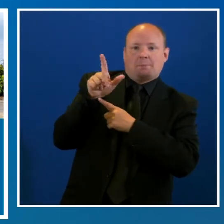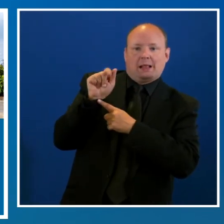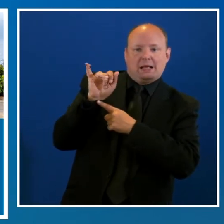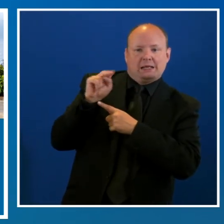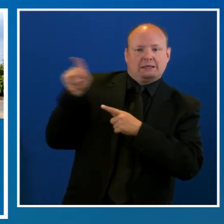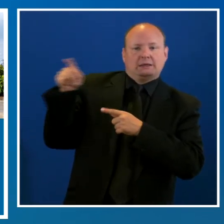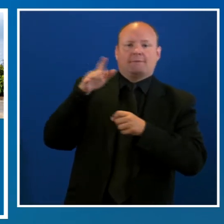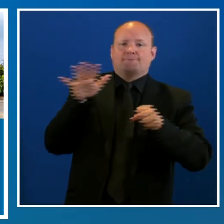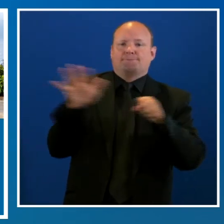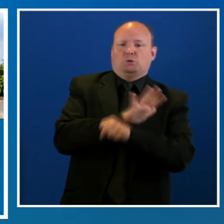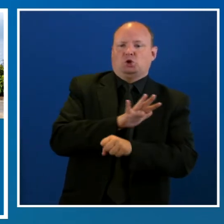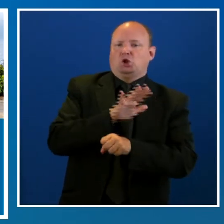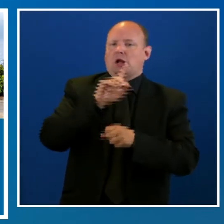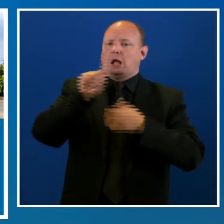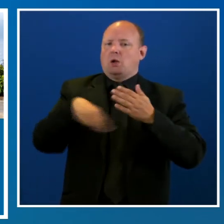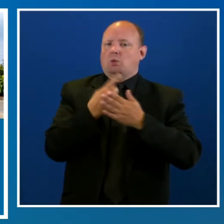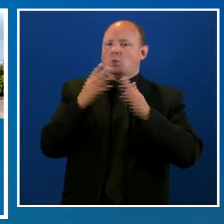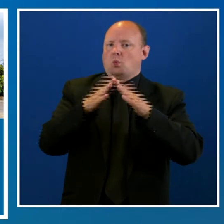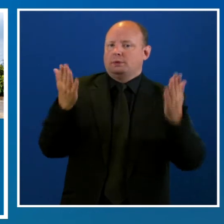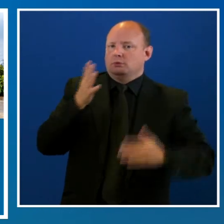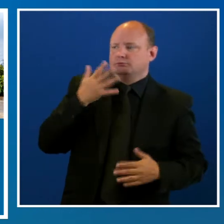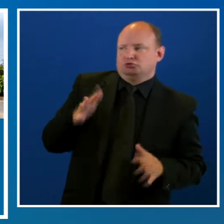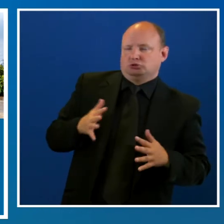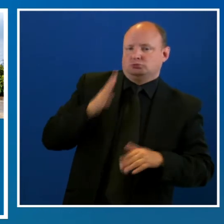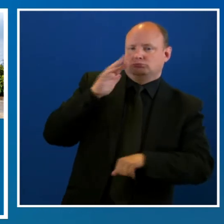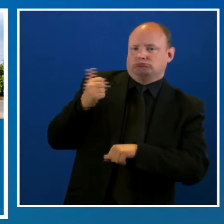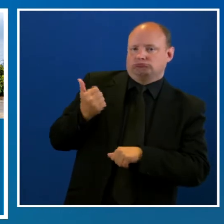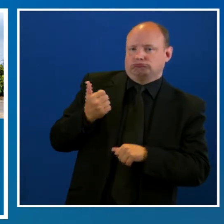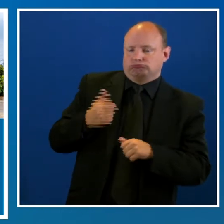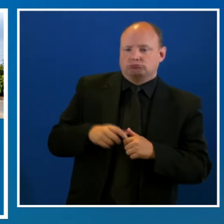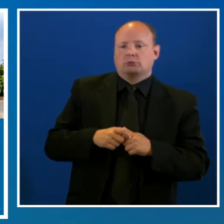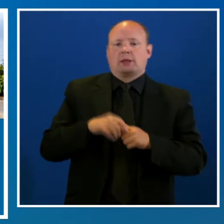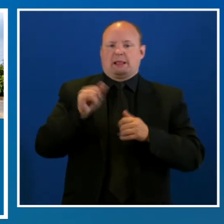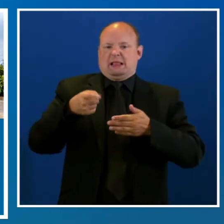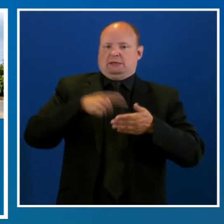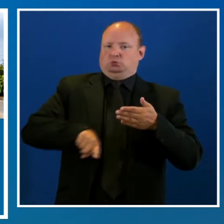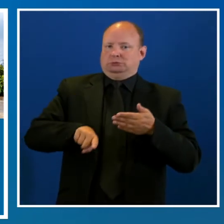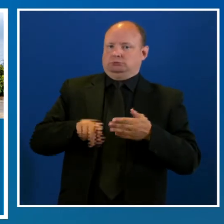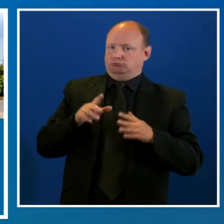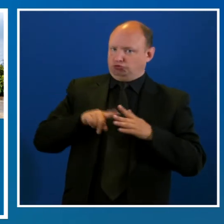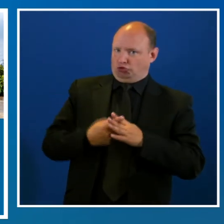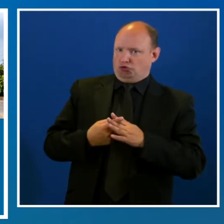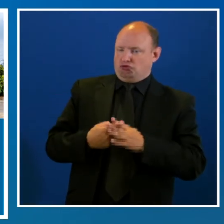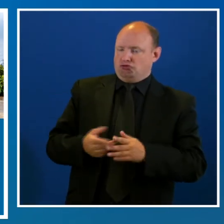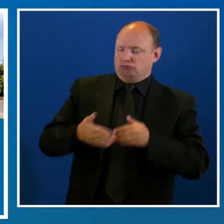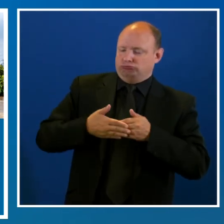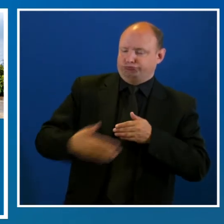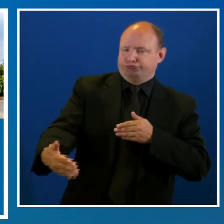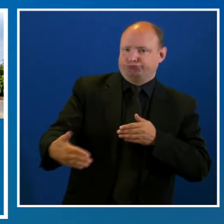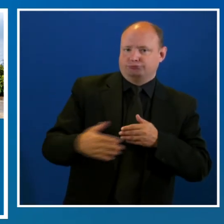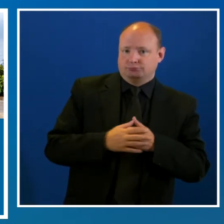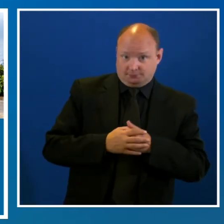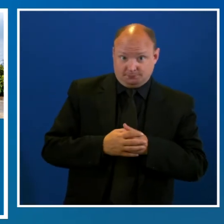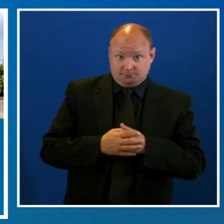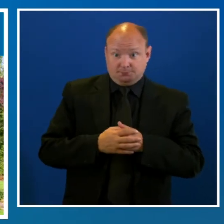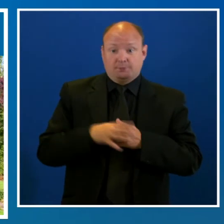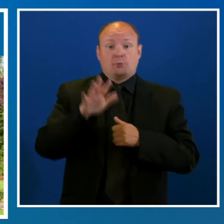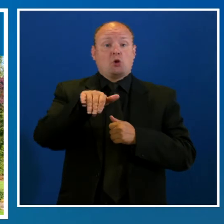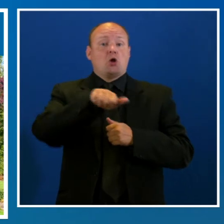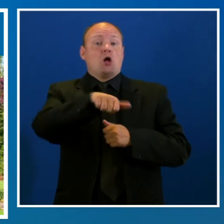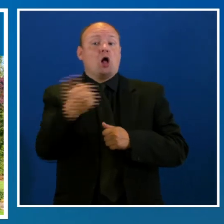reanudará sus horas completas de servicio antes de la pandemia a partir de la próxima semana.